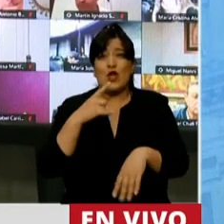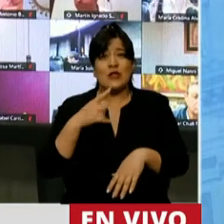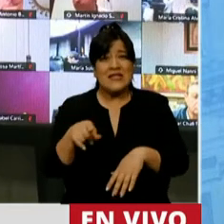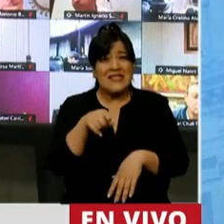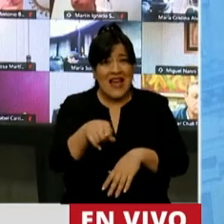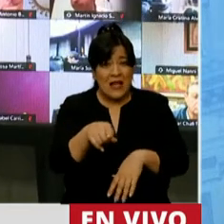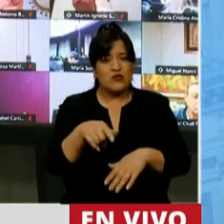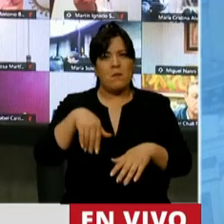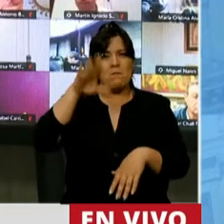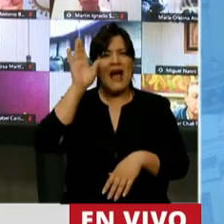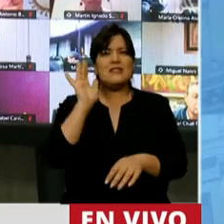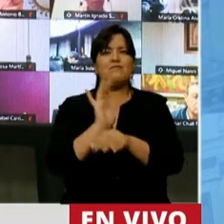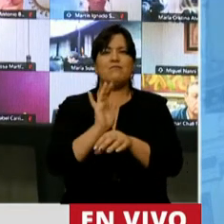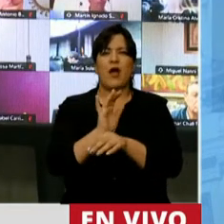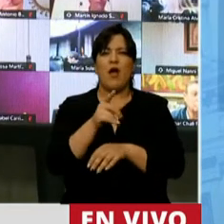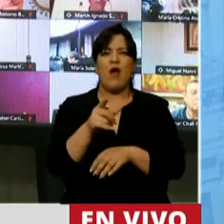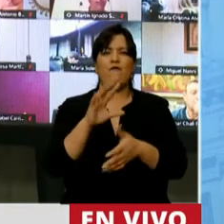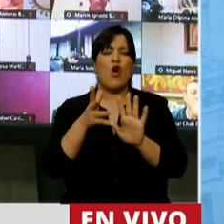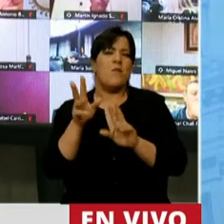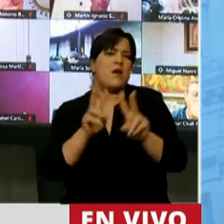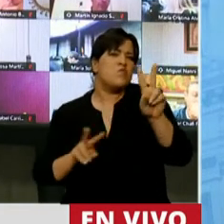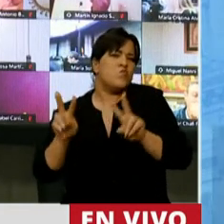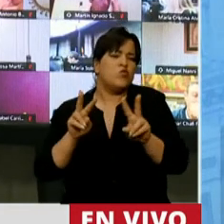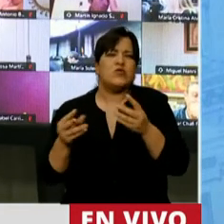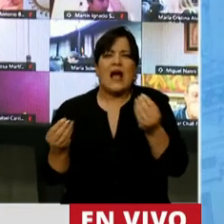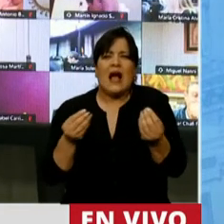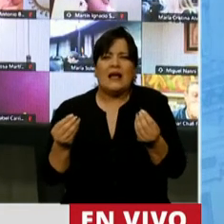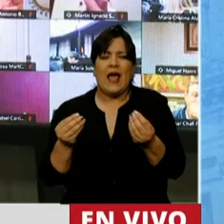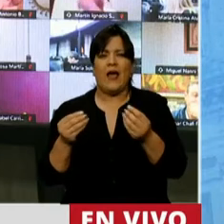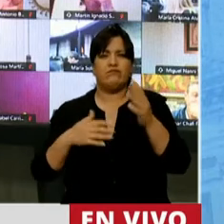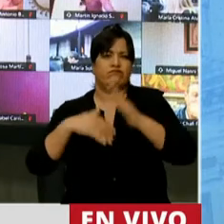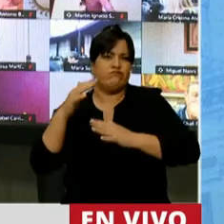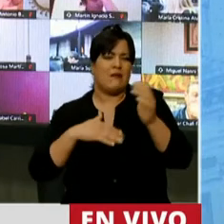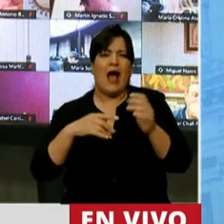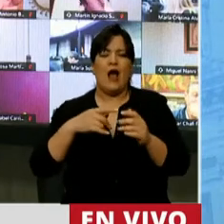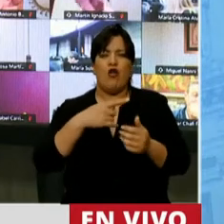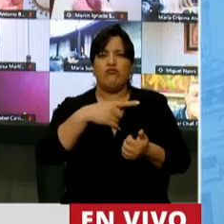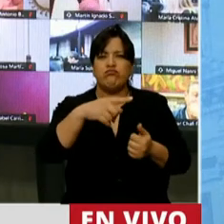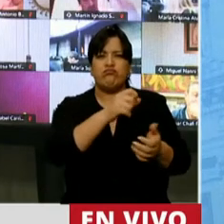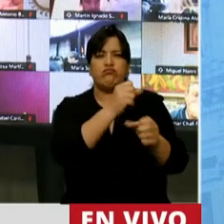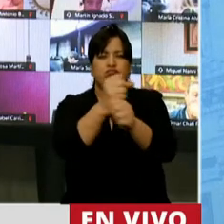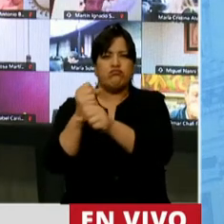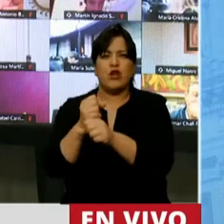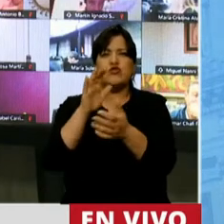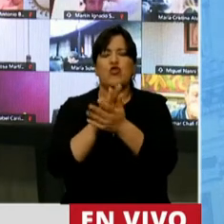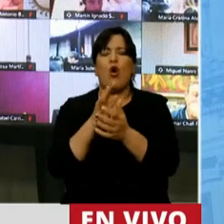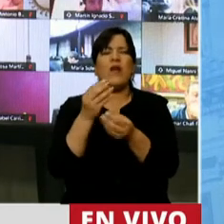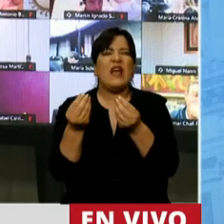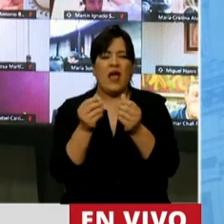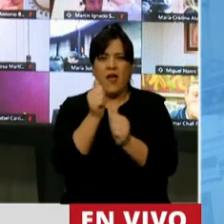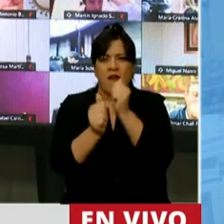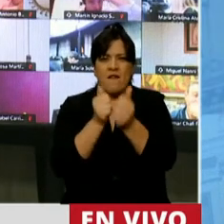transforma más en una forma de encontrar manos de obra, generación de empleo en lo que son las fabricaciones